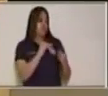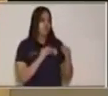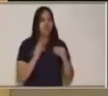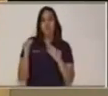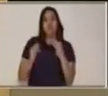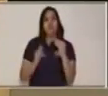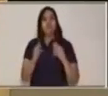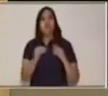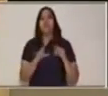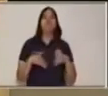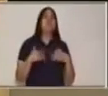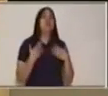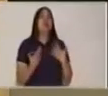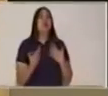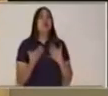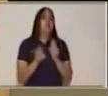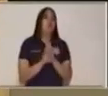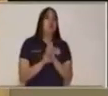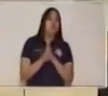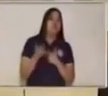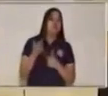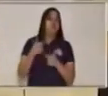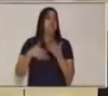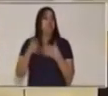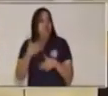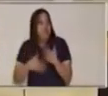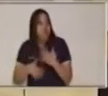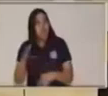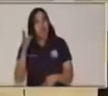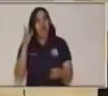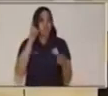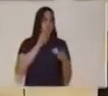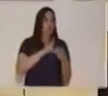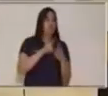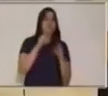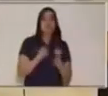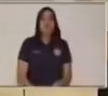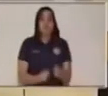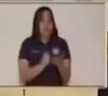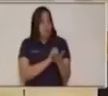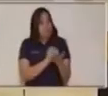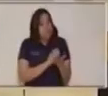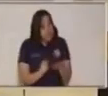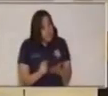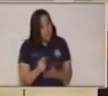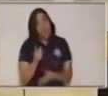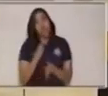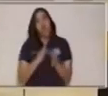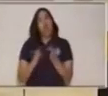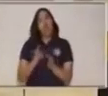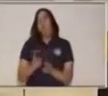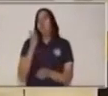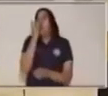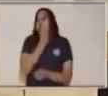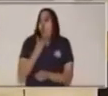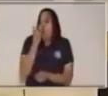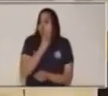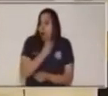través de señas, puede ser un lenguaje escrito, o bien puede ser oral.